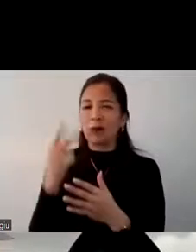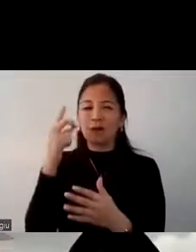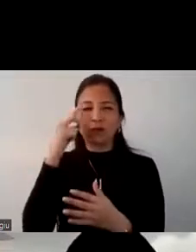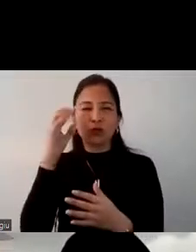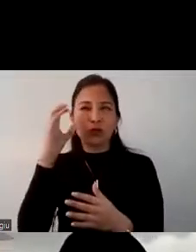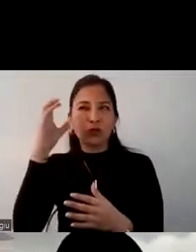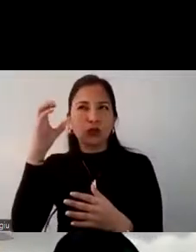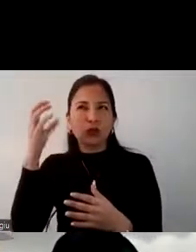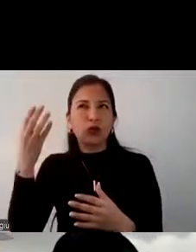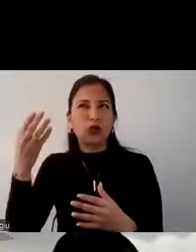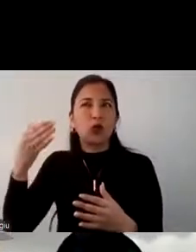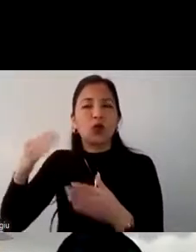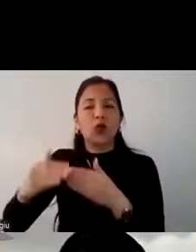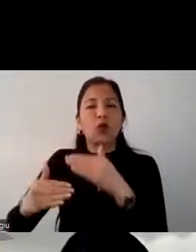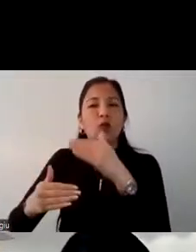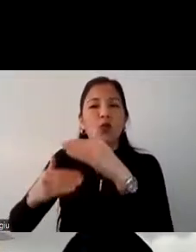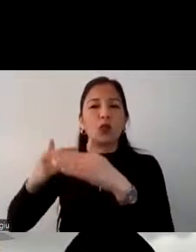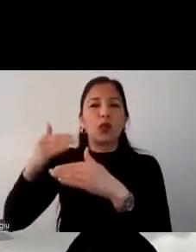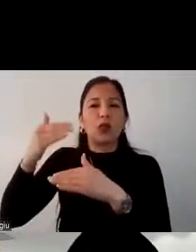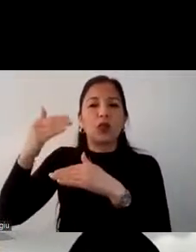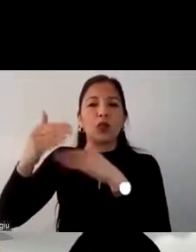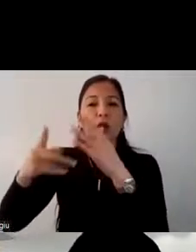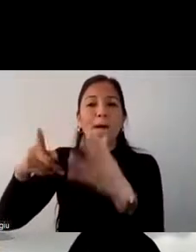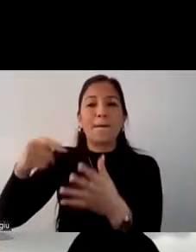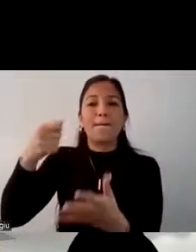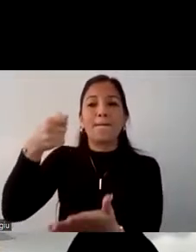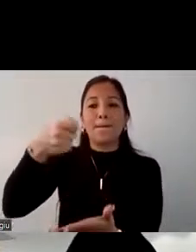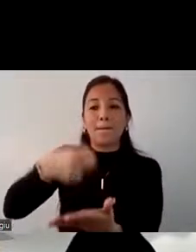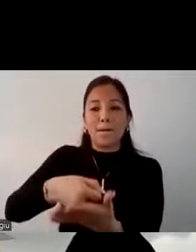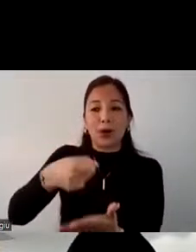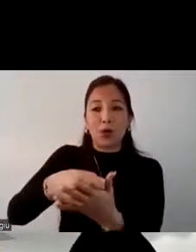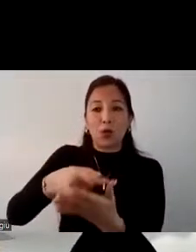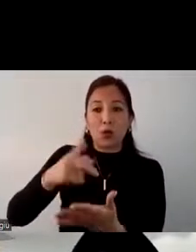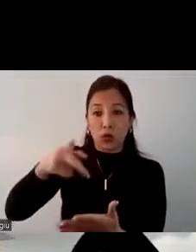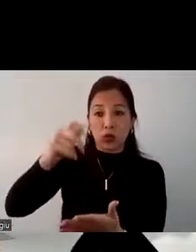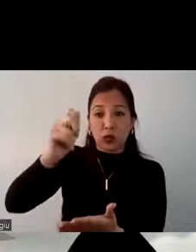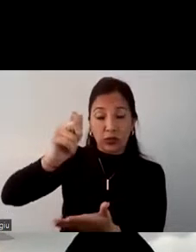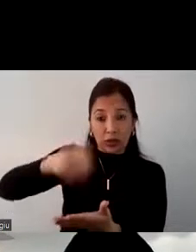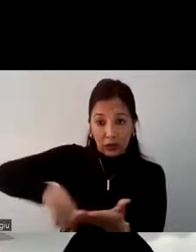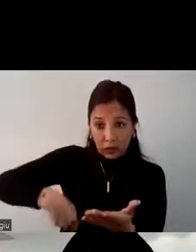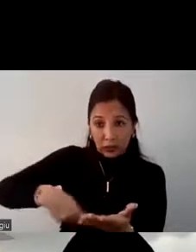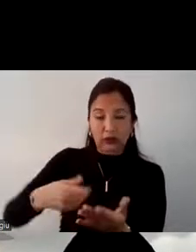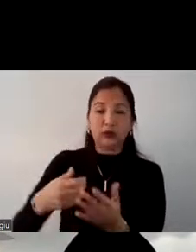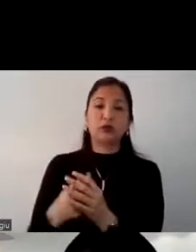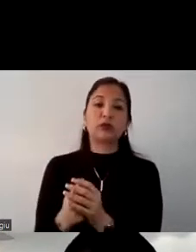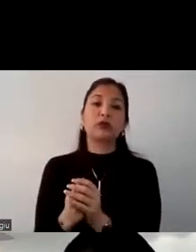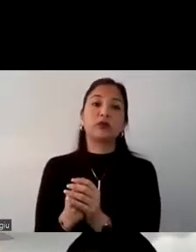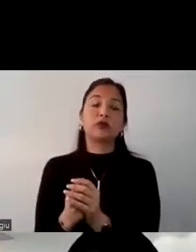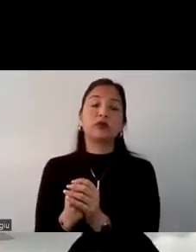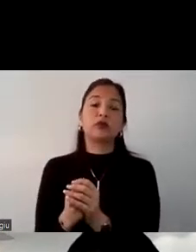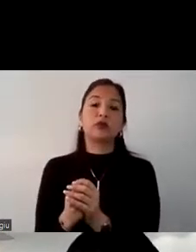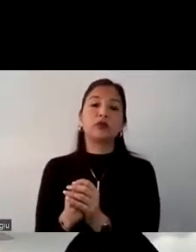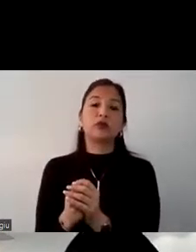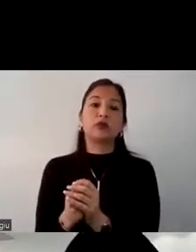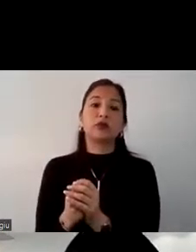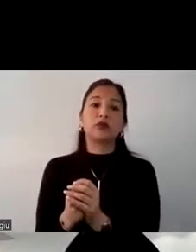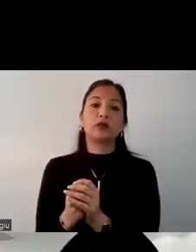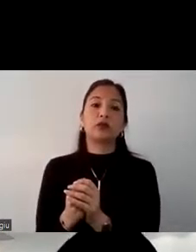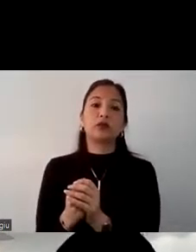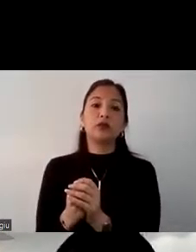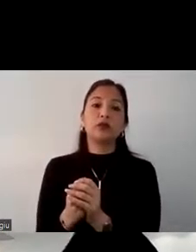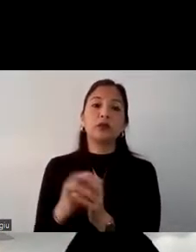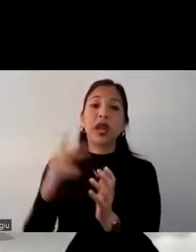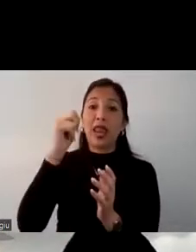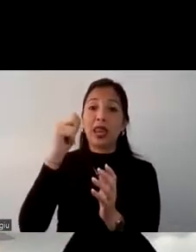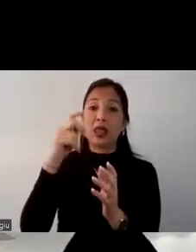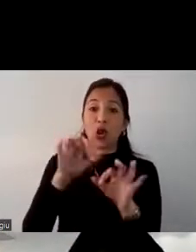a cómo ha ido evolucionando el pago que están haciendo por tarjetas de electrónico se refiere a los pagos que están haciendo